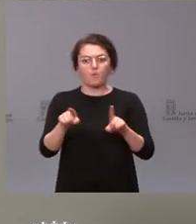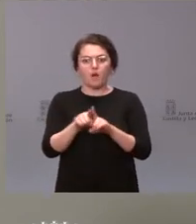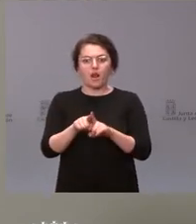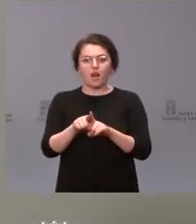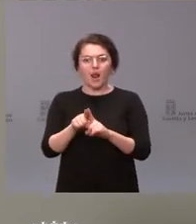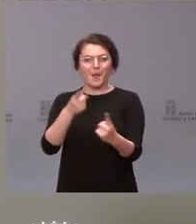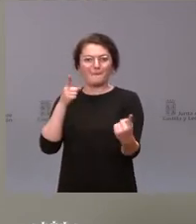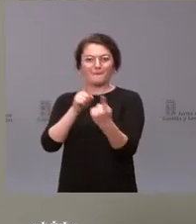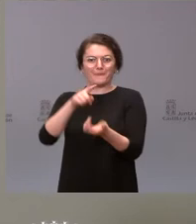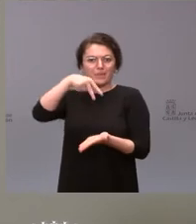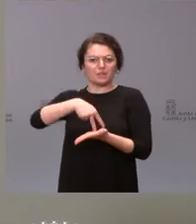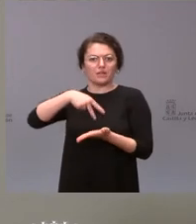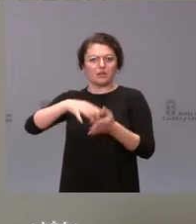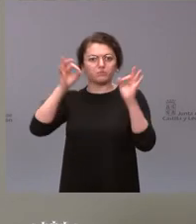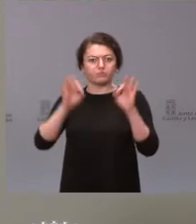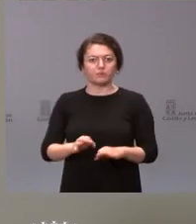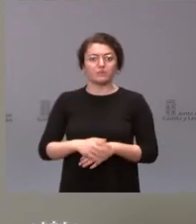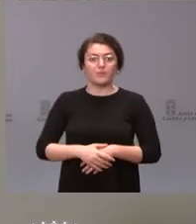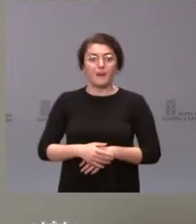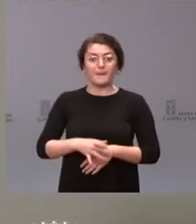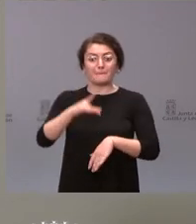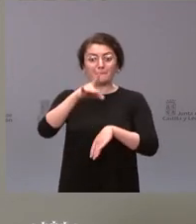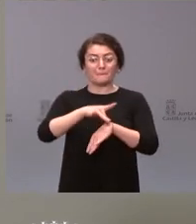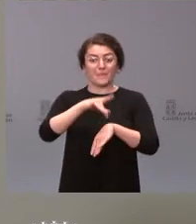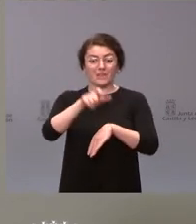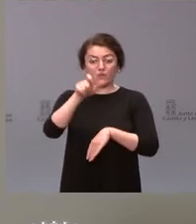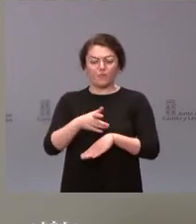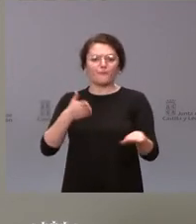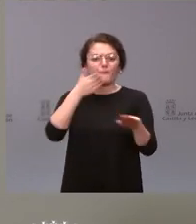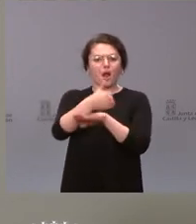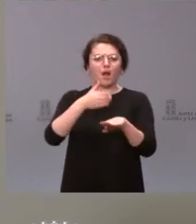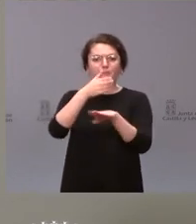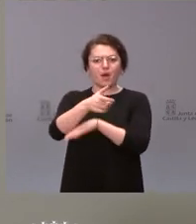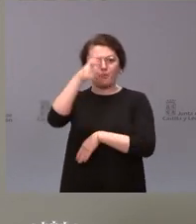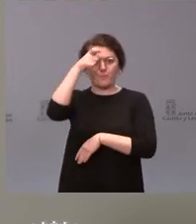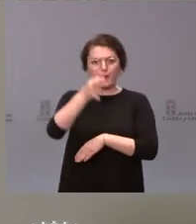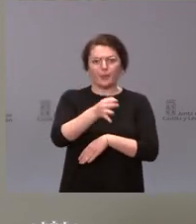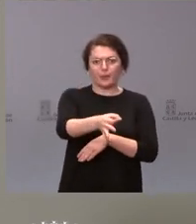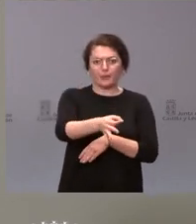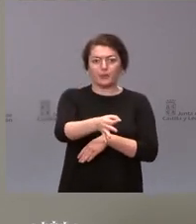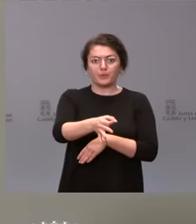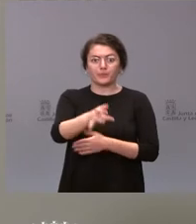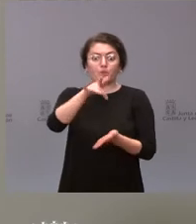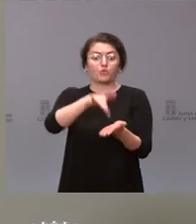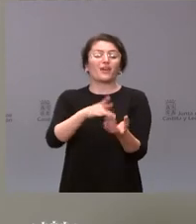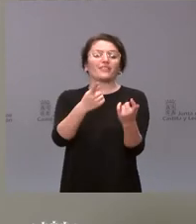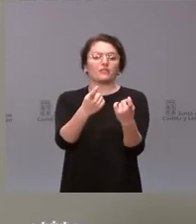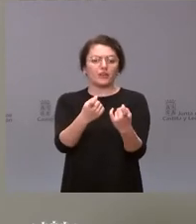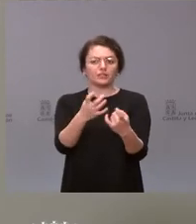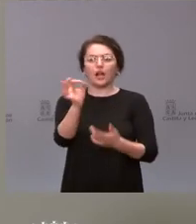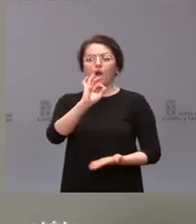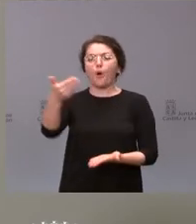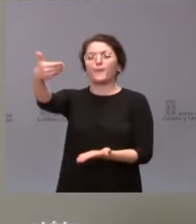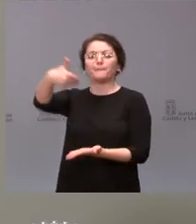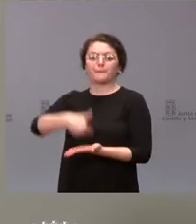rural y van en este momento a medida que es necesario y también cuando es demandado así por personas en la